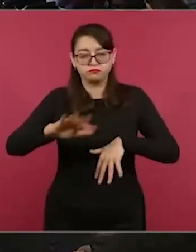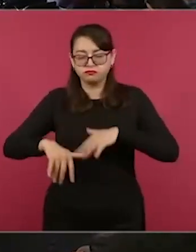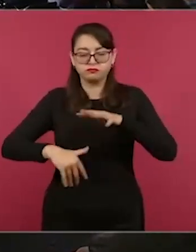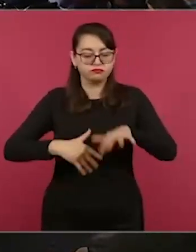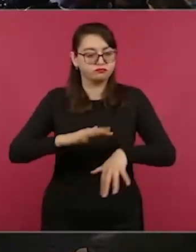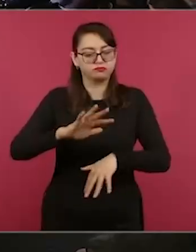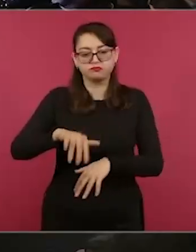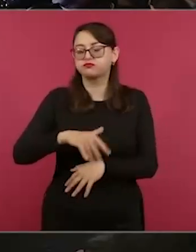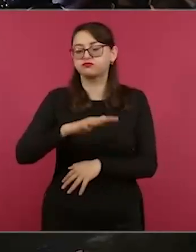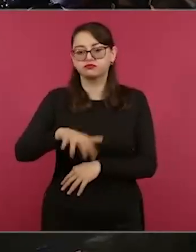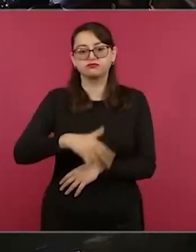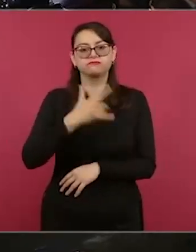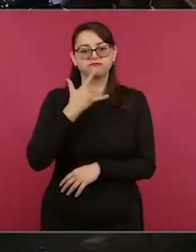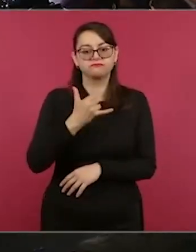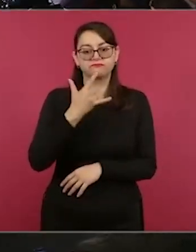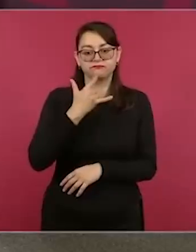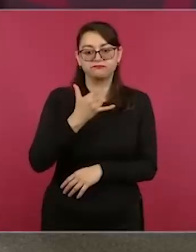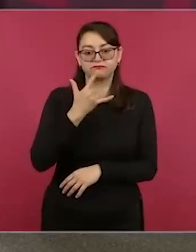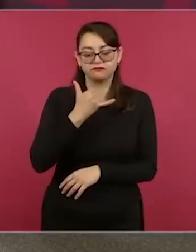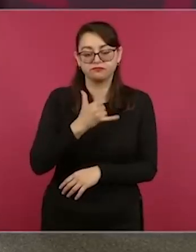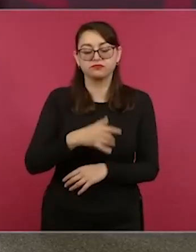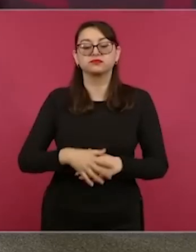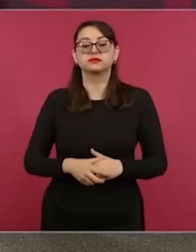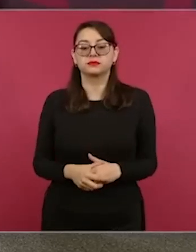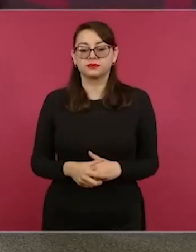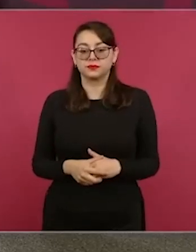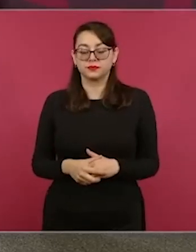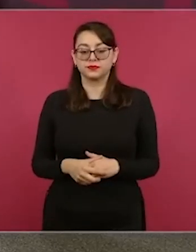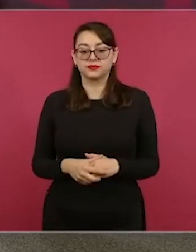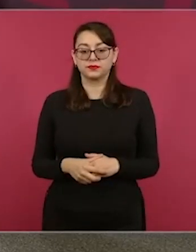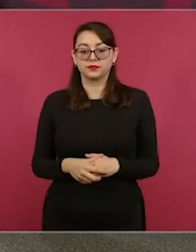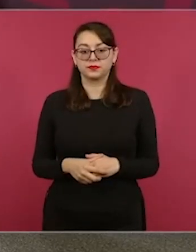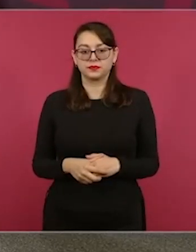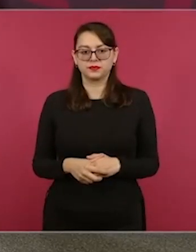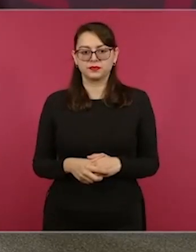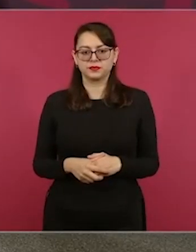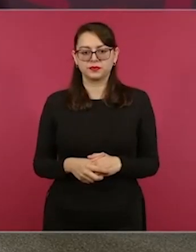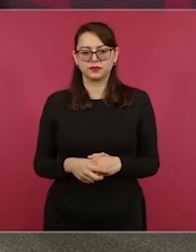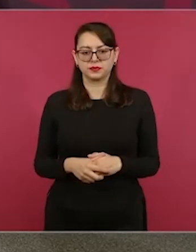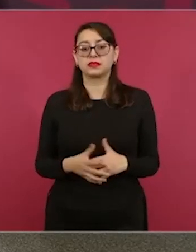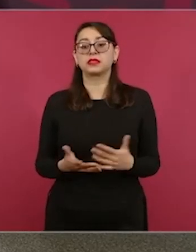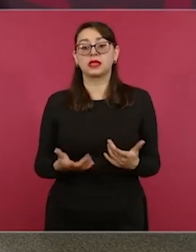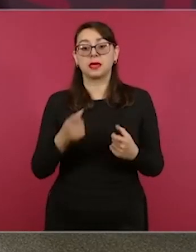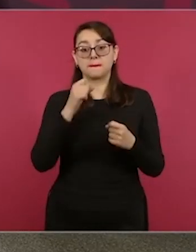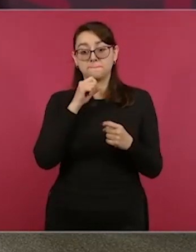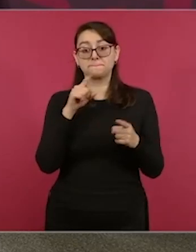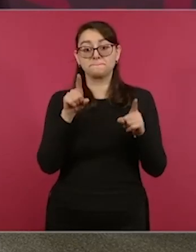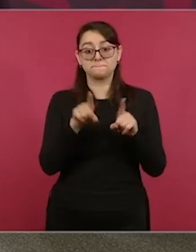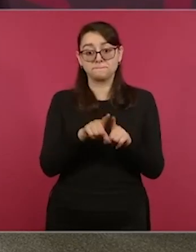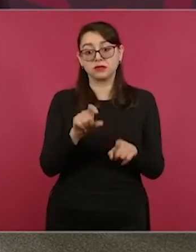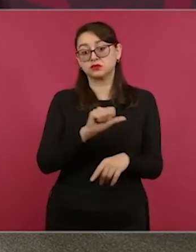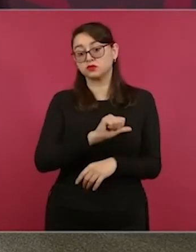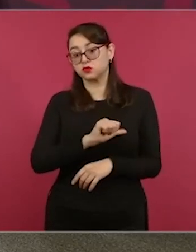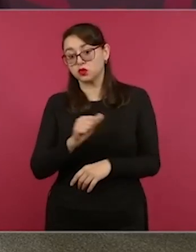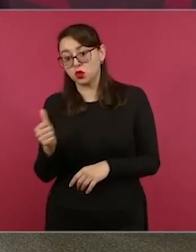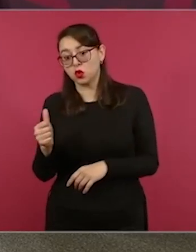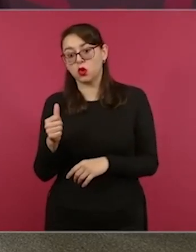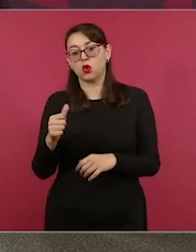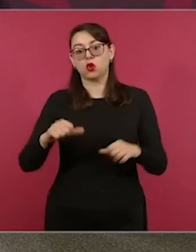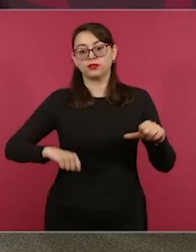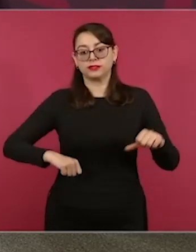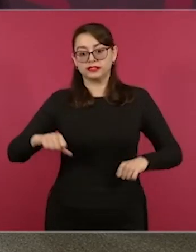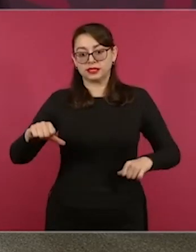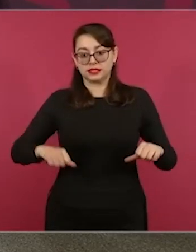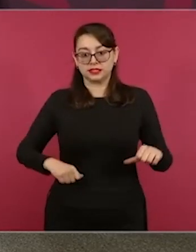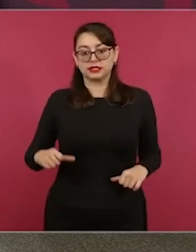en la búsqueda y localización de personas. Y para atender el resto de todas las tareas encargadas aquí en el